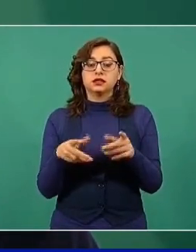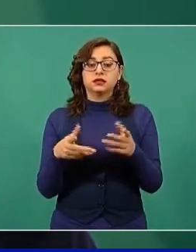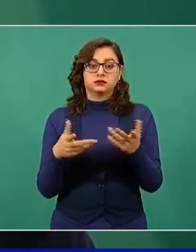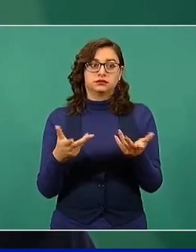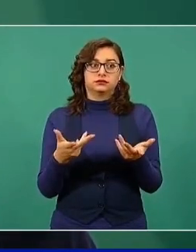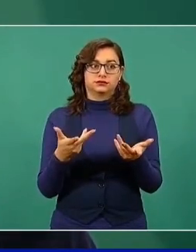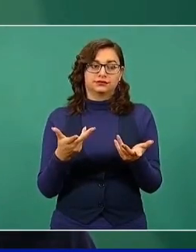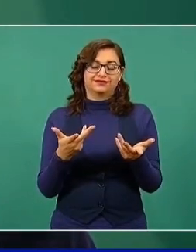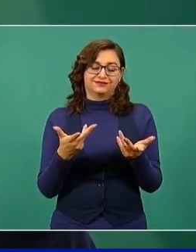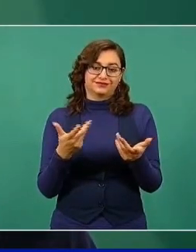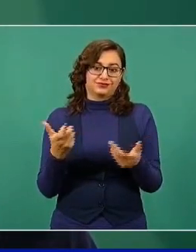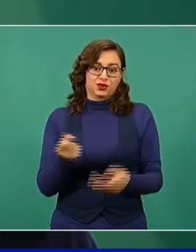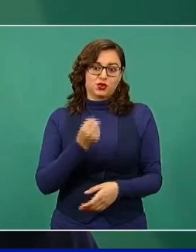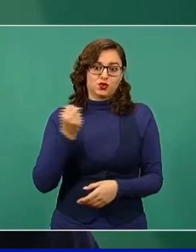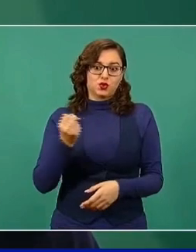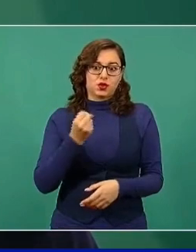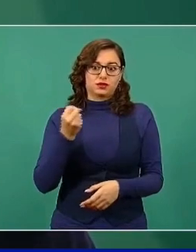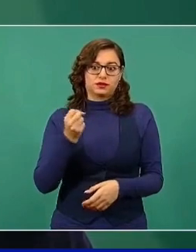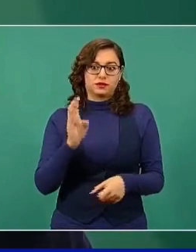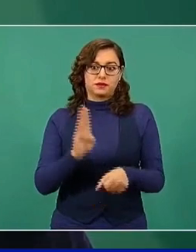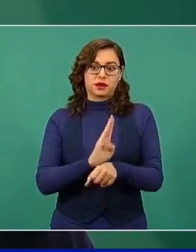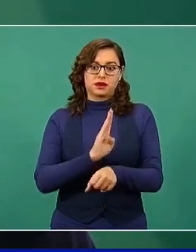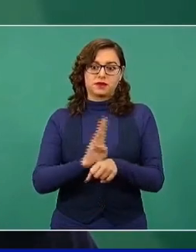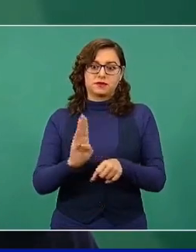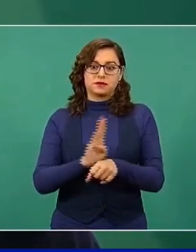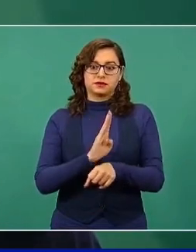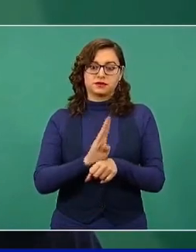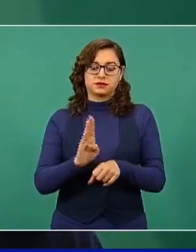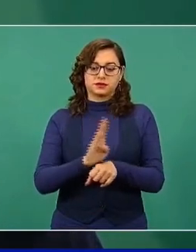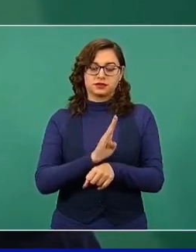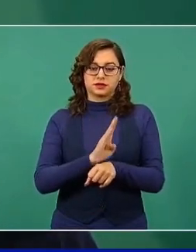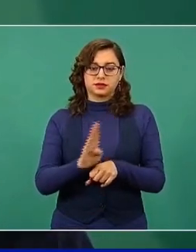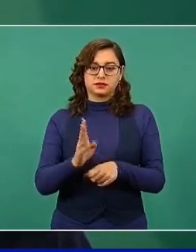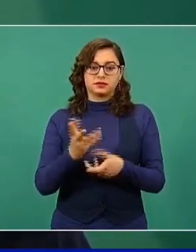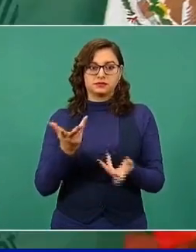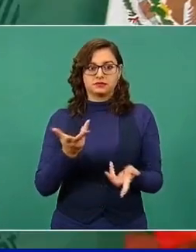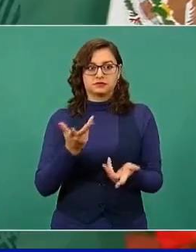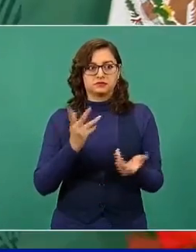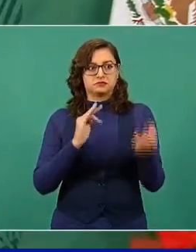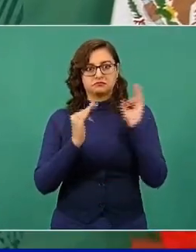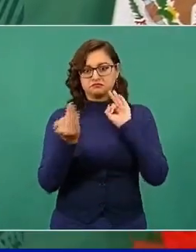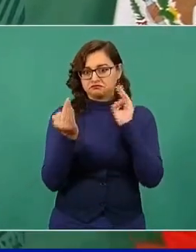del ahorro en flete,